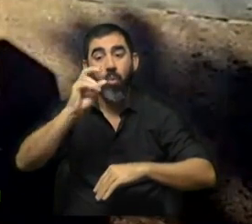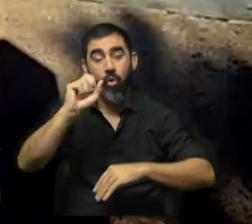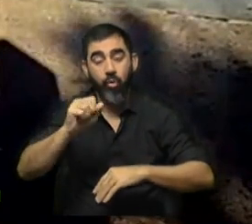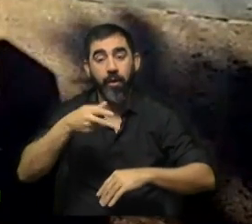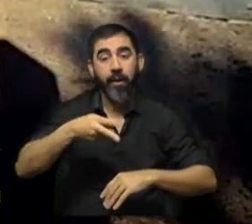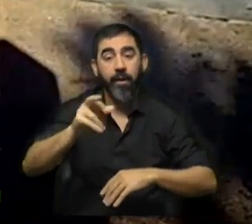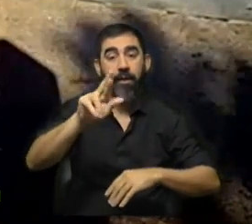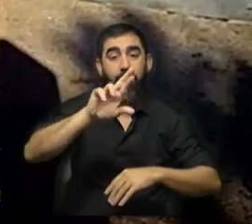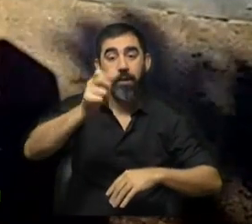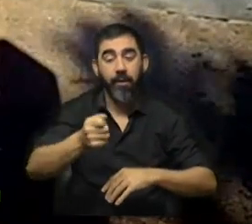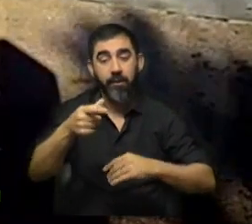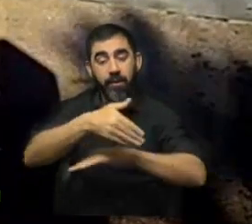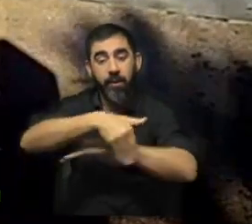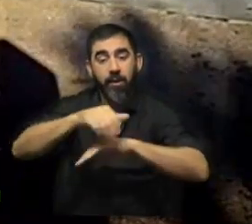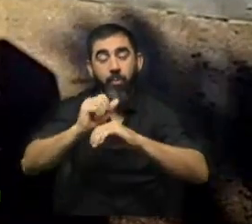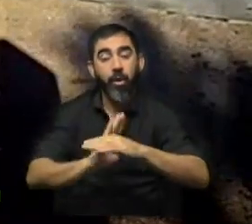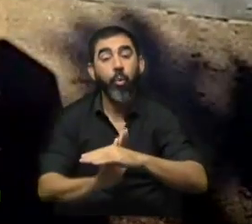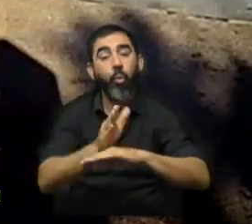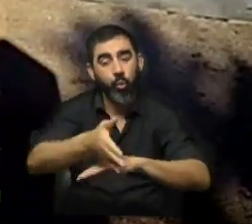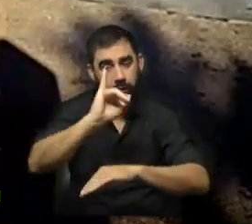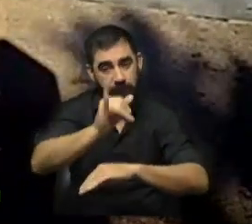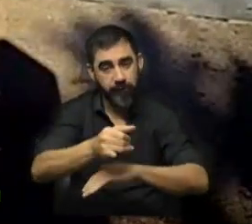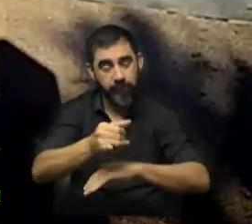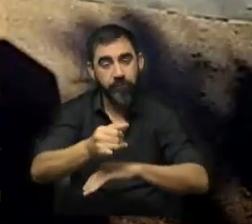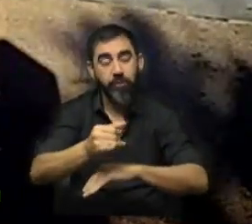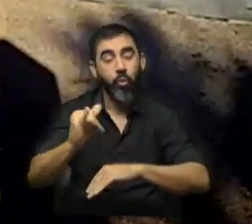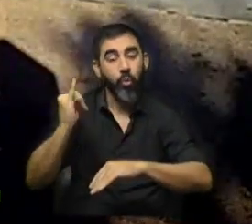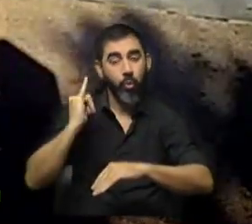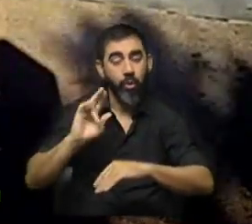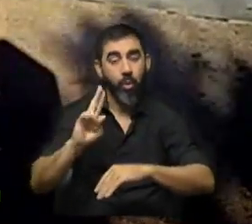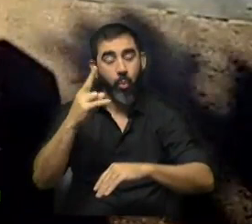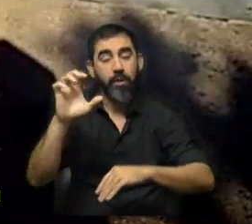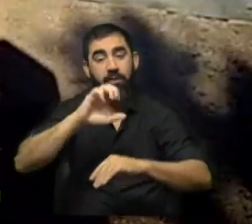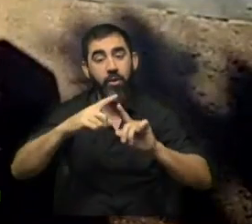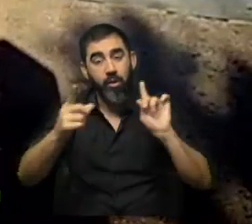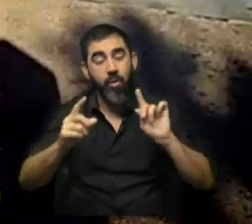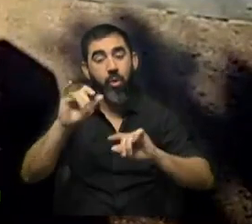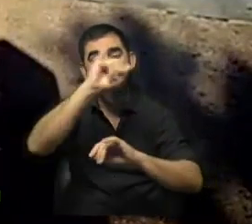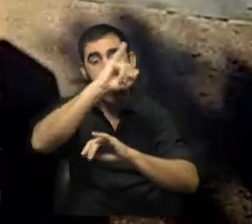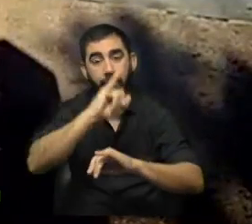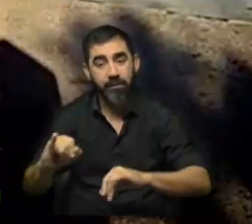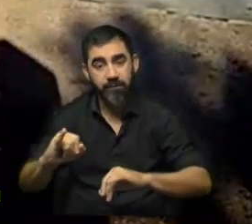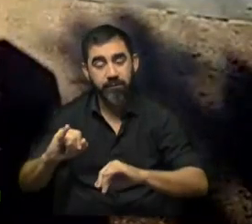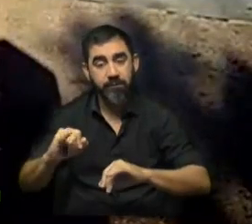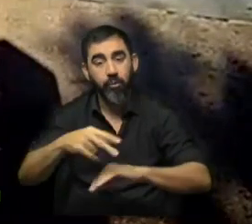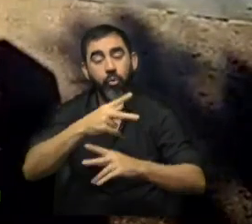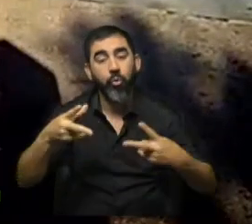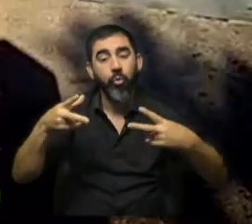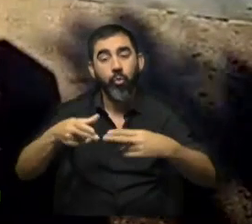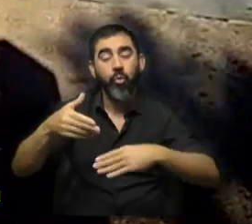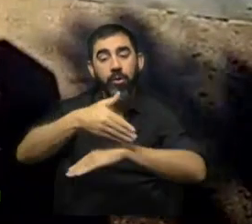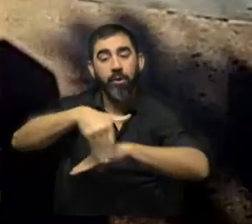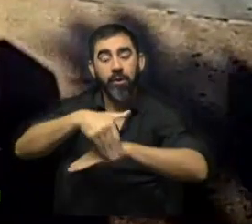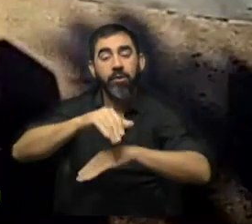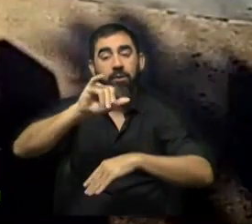Herrera, calles por las cuales se podrá cruzar la avenida. Las calles Colonia, Uruguay, Cerro Largo y La Paz estarán cortadas en la esquina de Concha